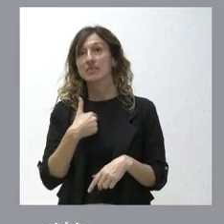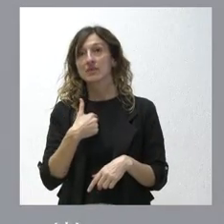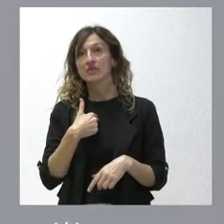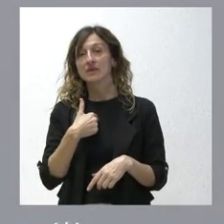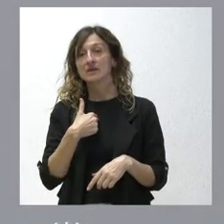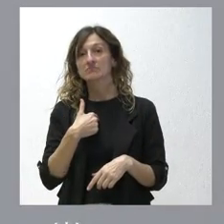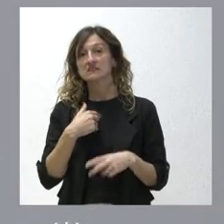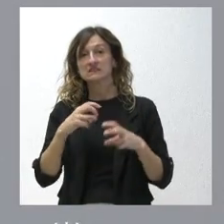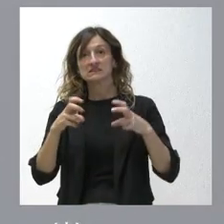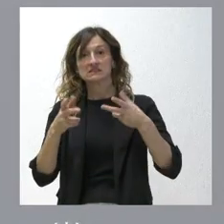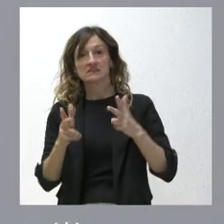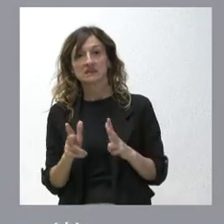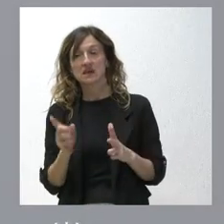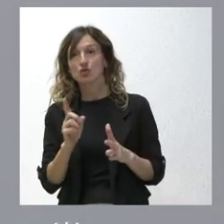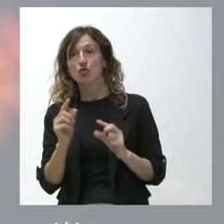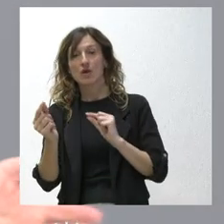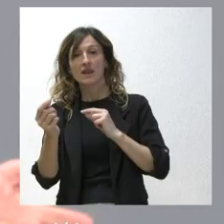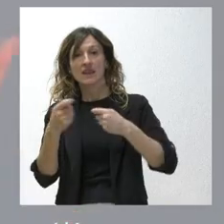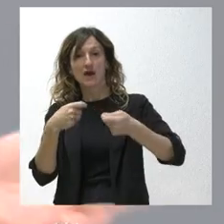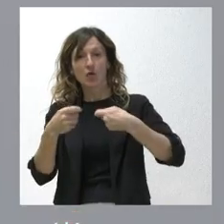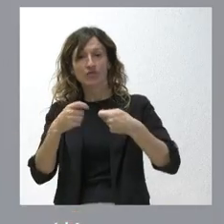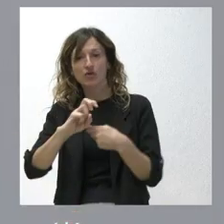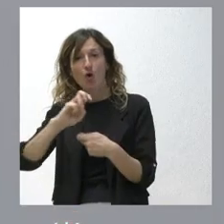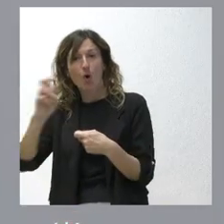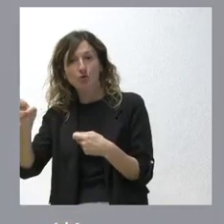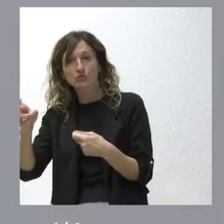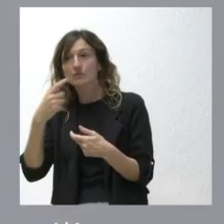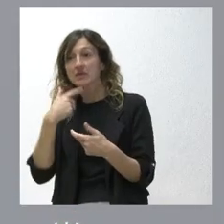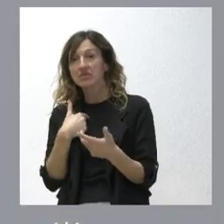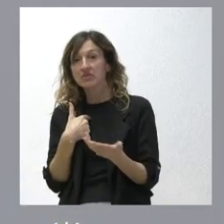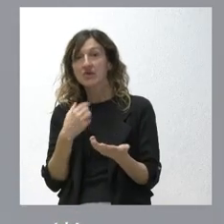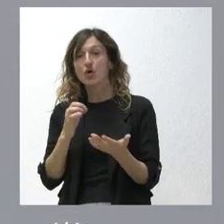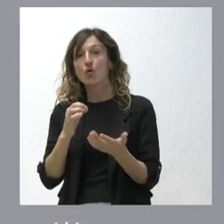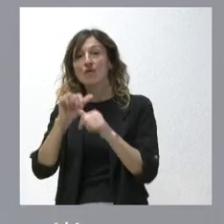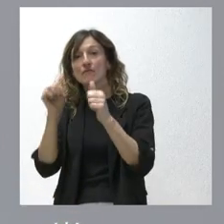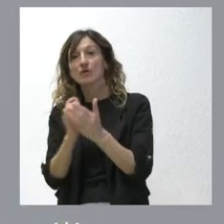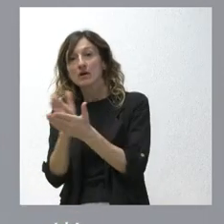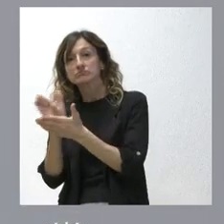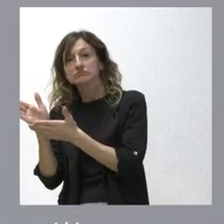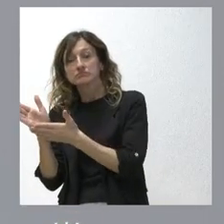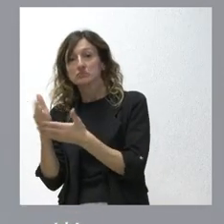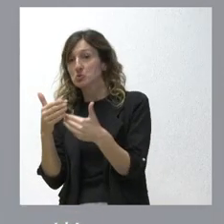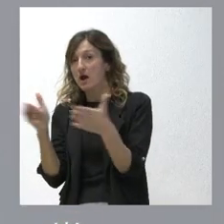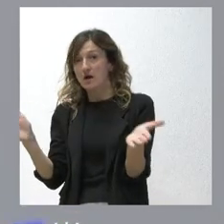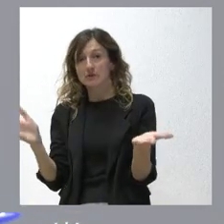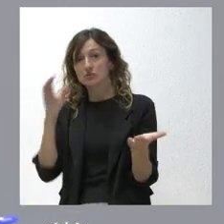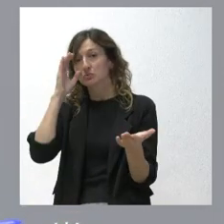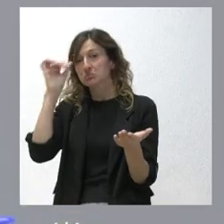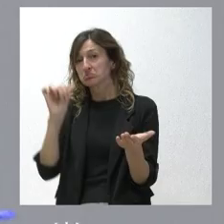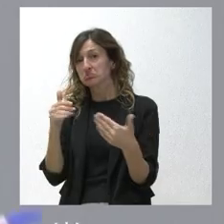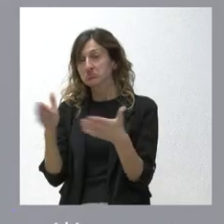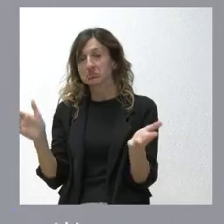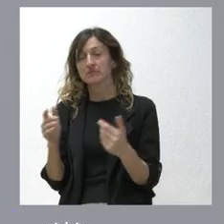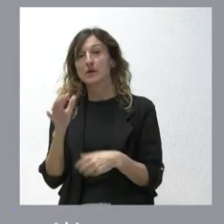de sentarse es mejor una negociación en otra fórmula distinta o con otro mecanismo pues nosotros estamos abiertos todo lo que sea